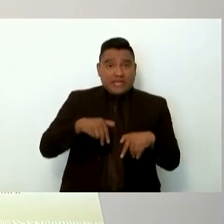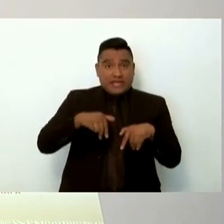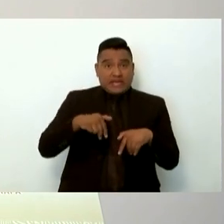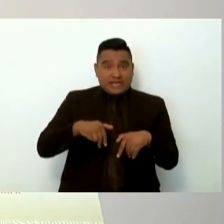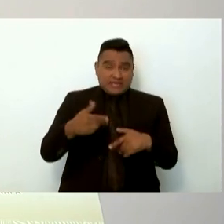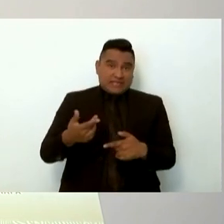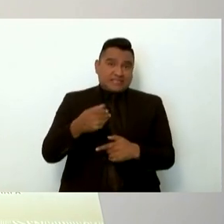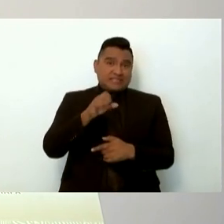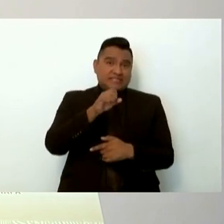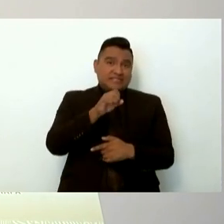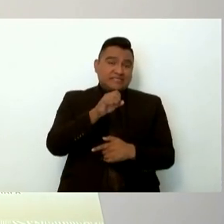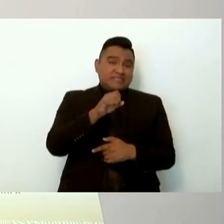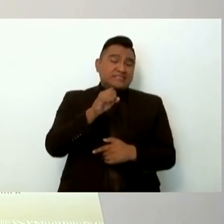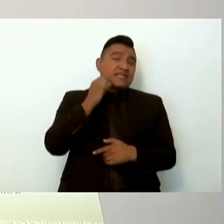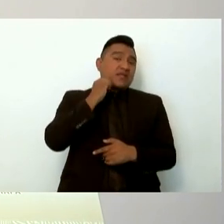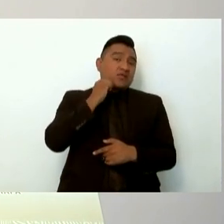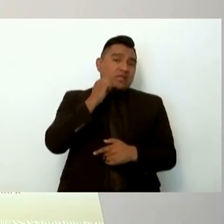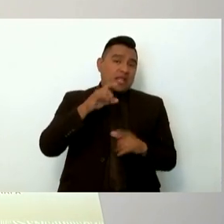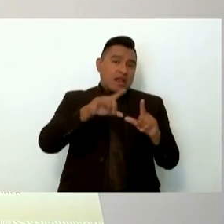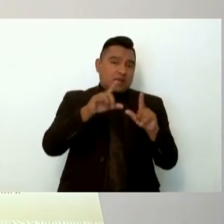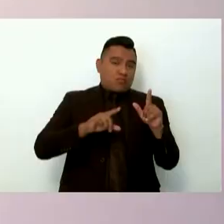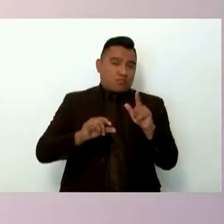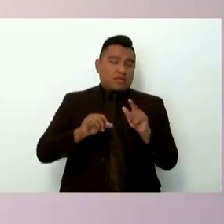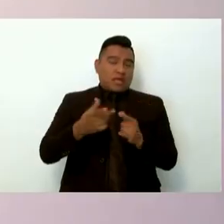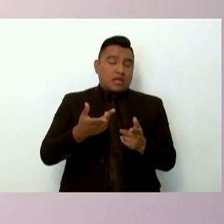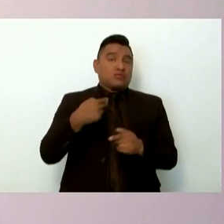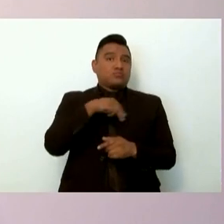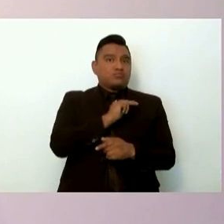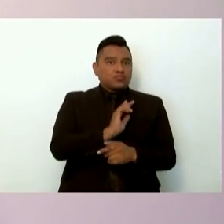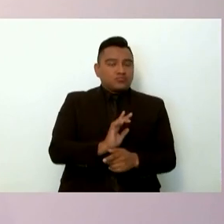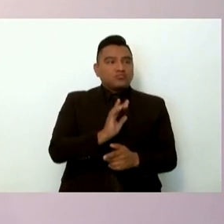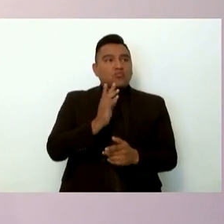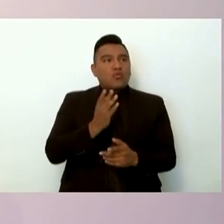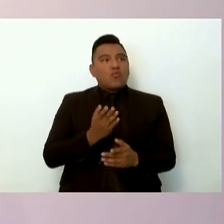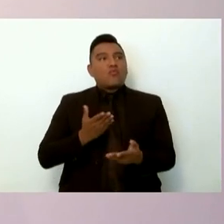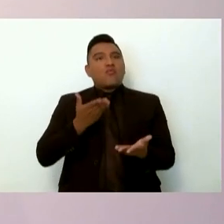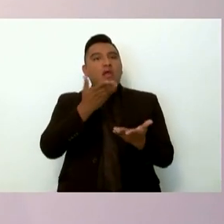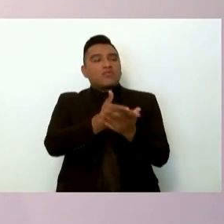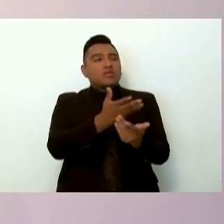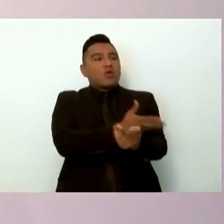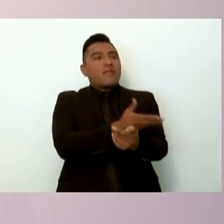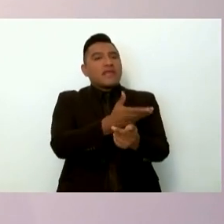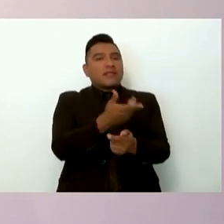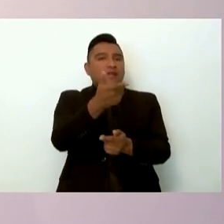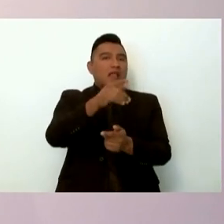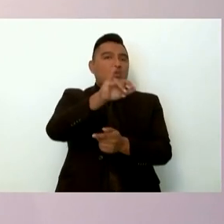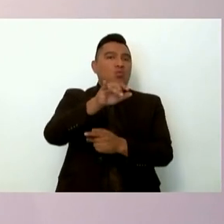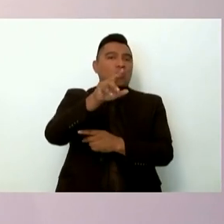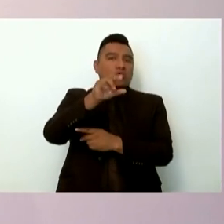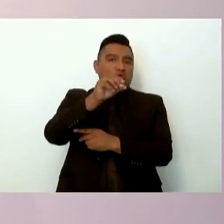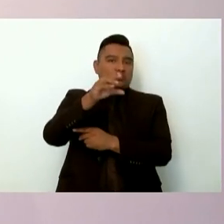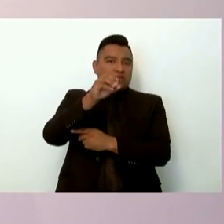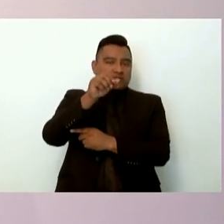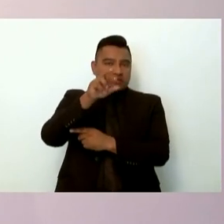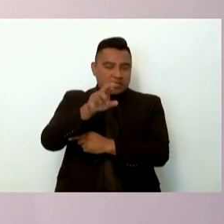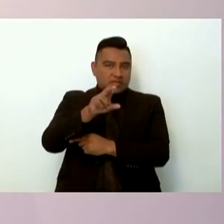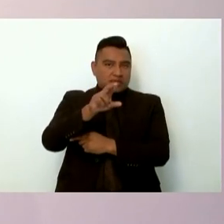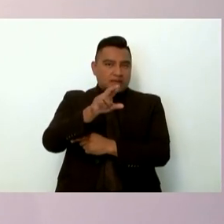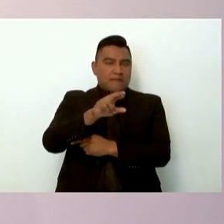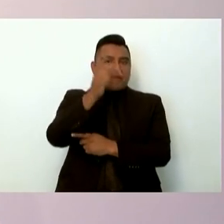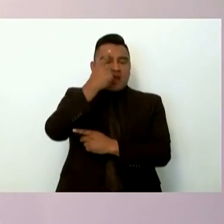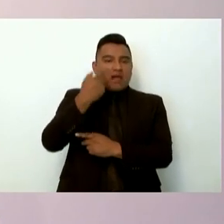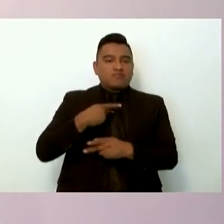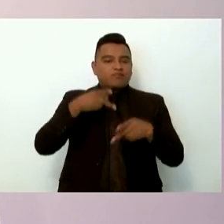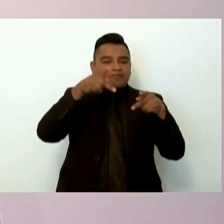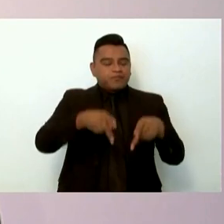República y el acompañamiento a la familia de Julio César Mondragón para su exhumación, para